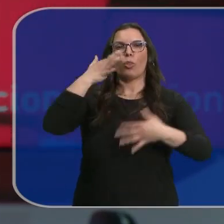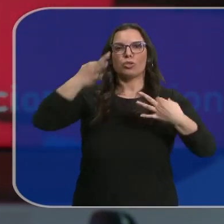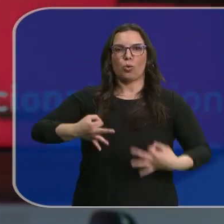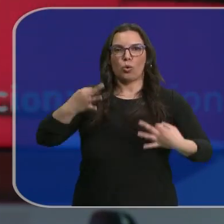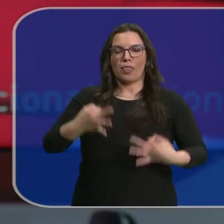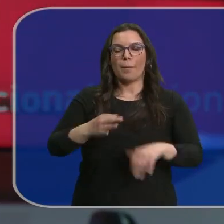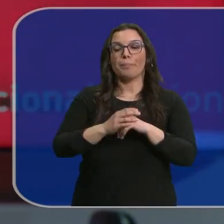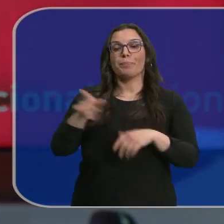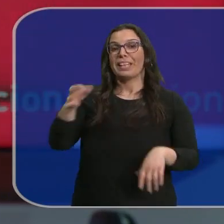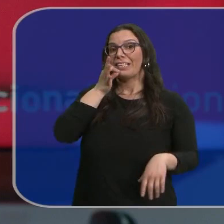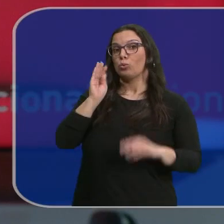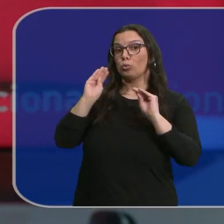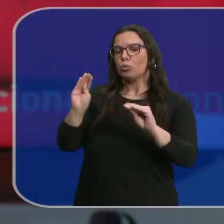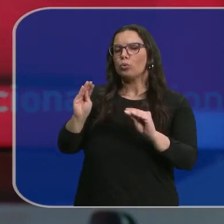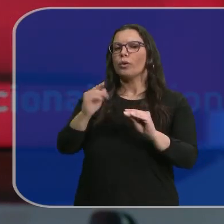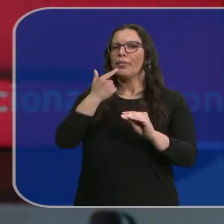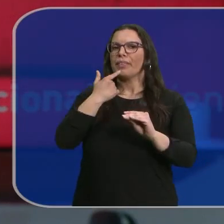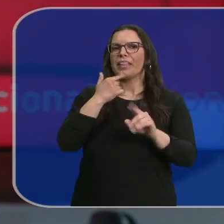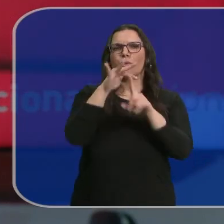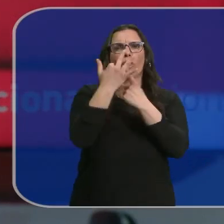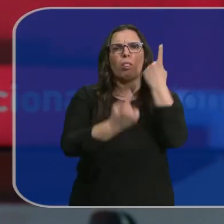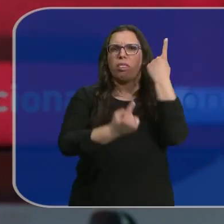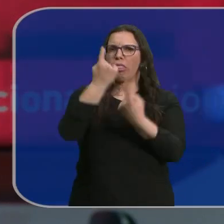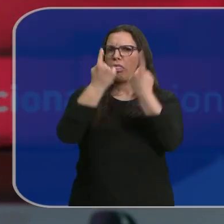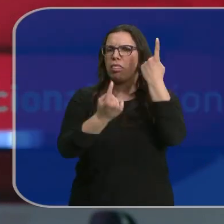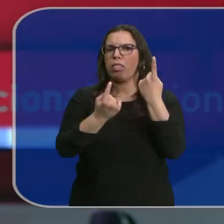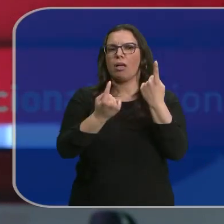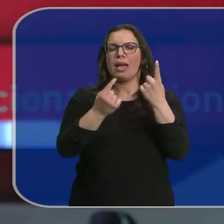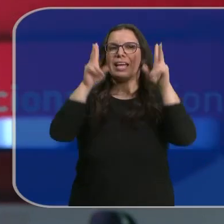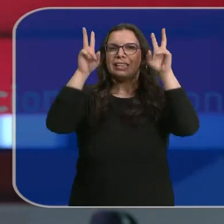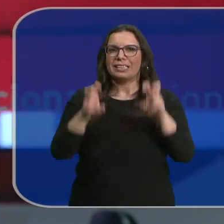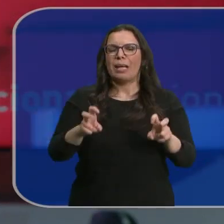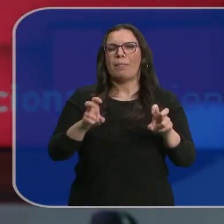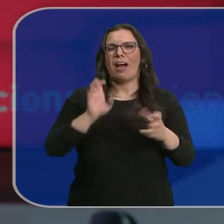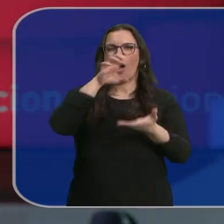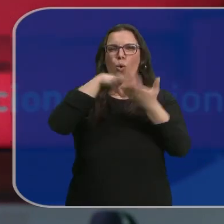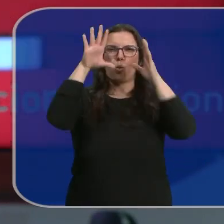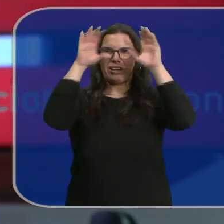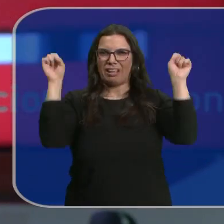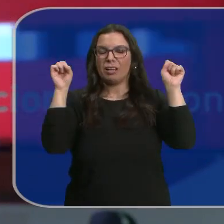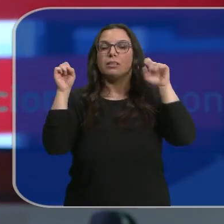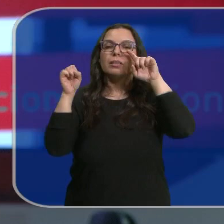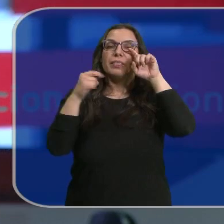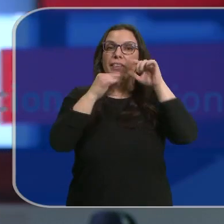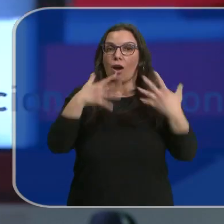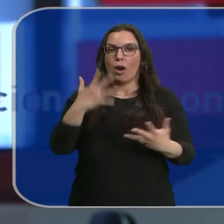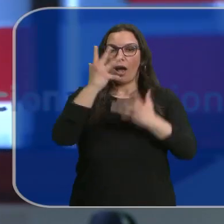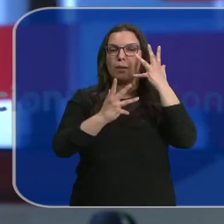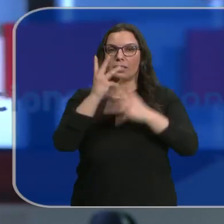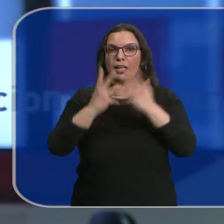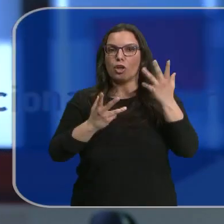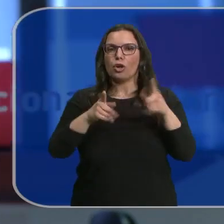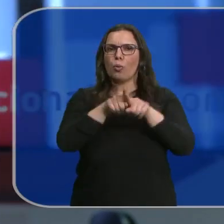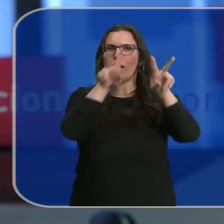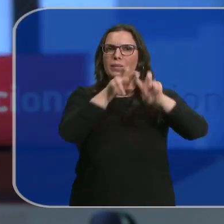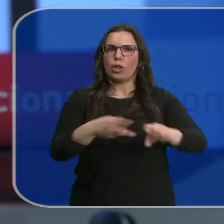Seguridad. Durante su intervención ha calificado de hechos puntuales los señalados en el caso Cuarteles y ha presumido de que la actual administración no tapa